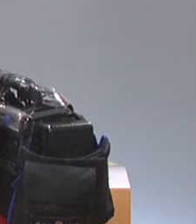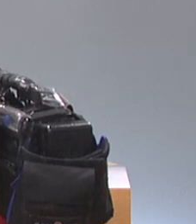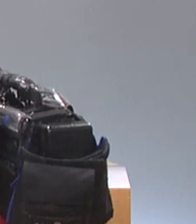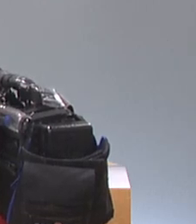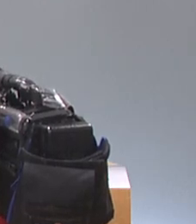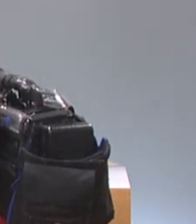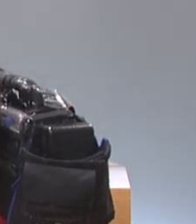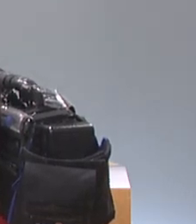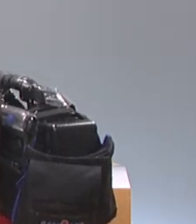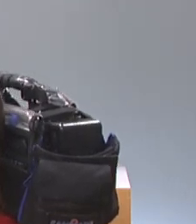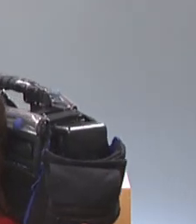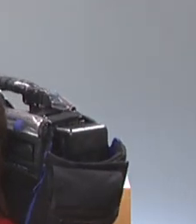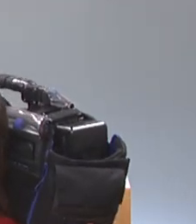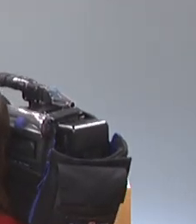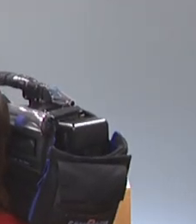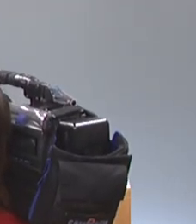Hola, buenos días.